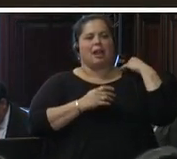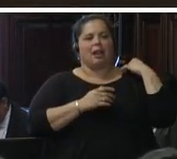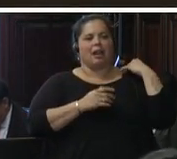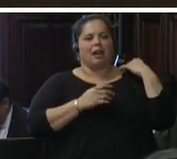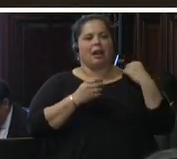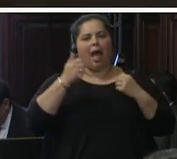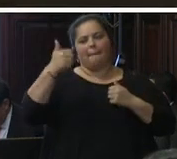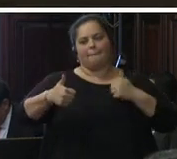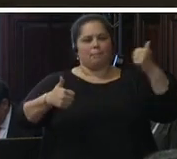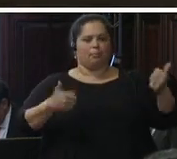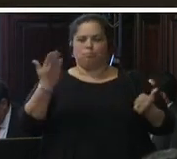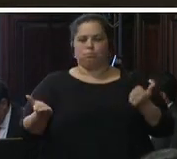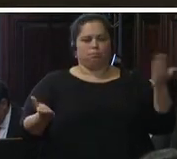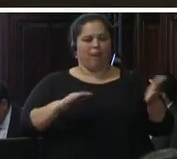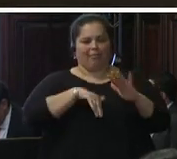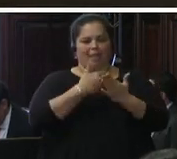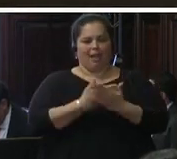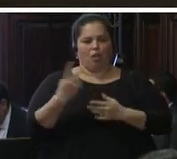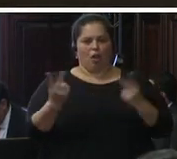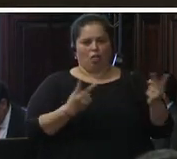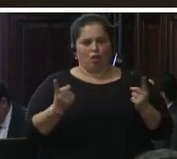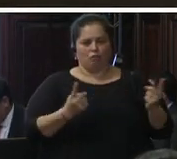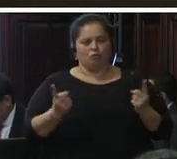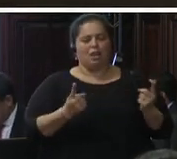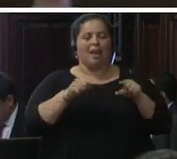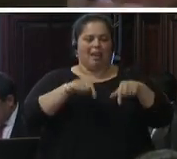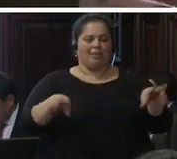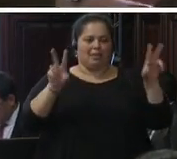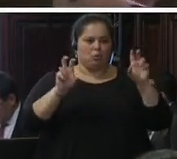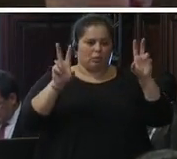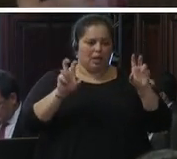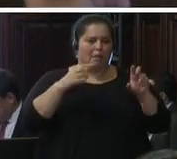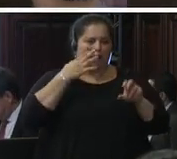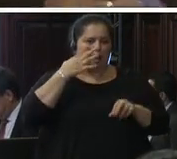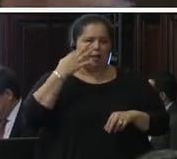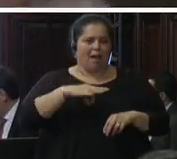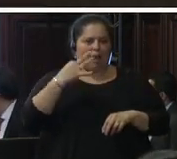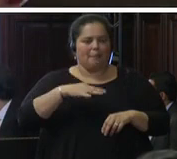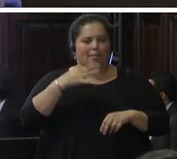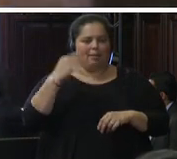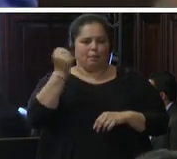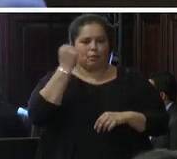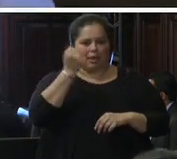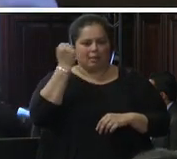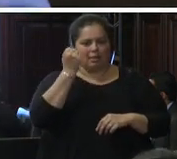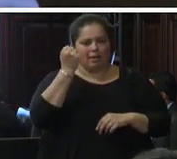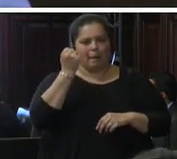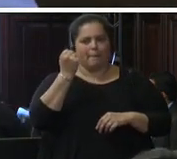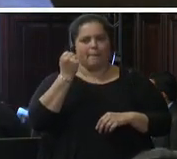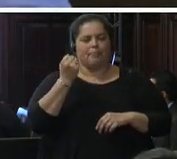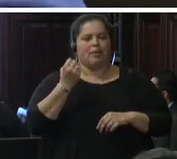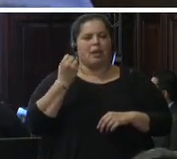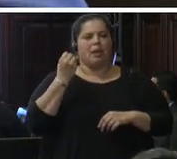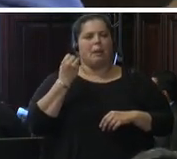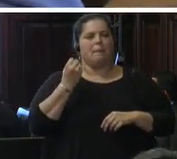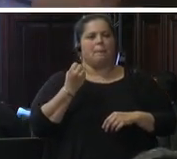ambas partes es un tema realmente muy importante por